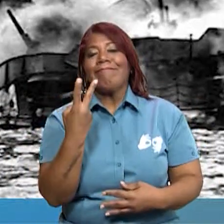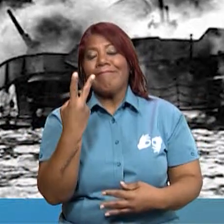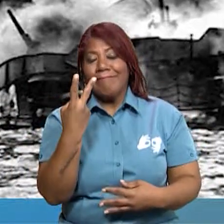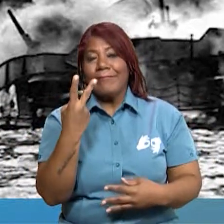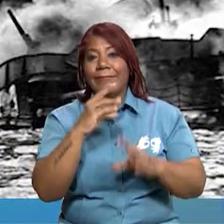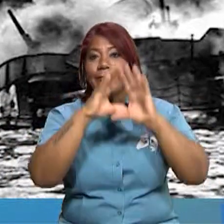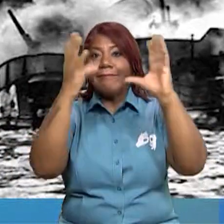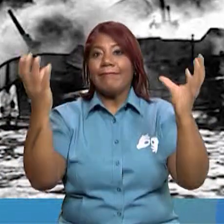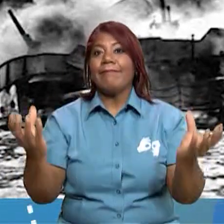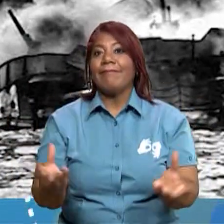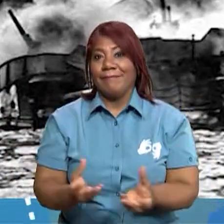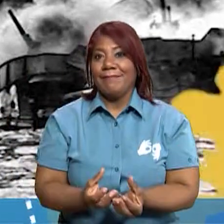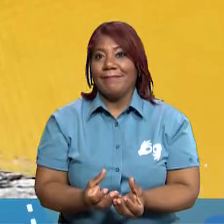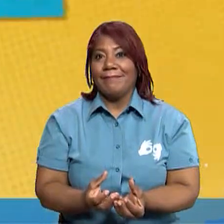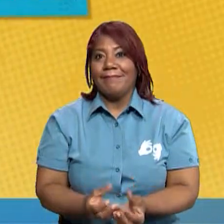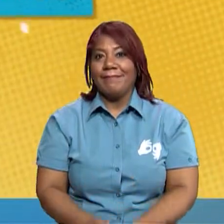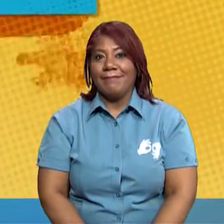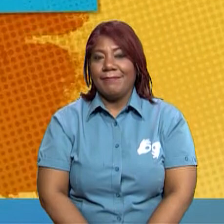Guerra Mundial.